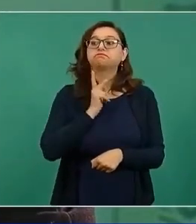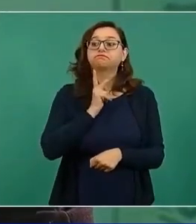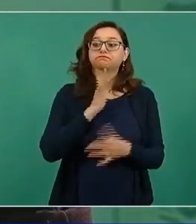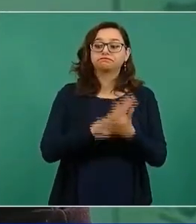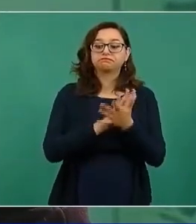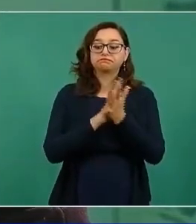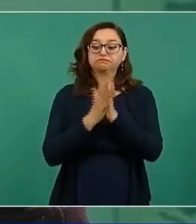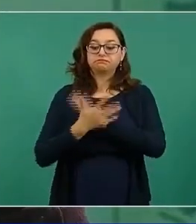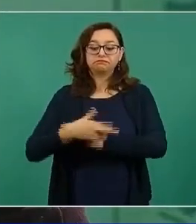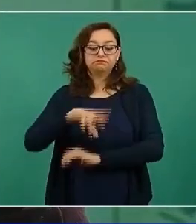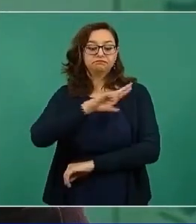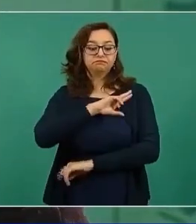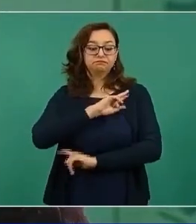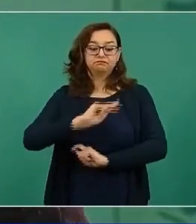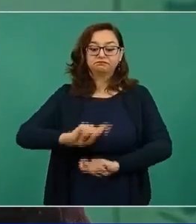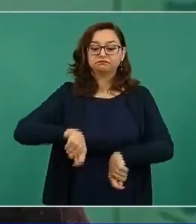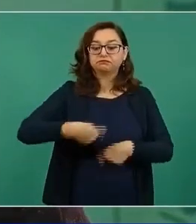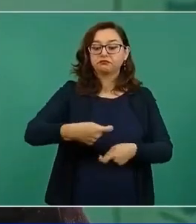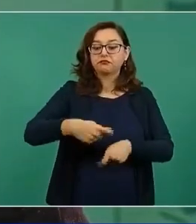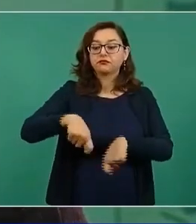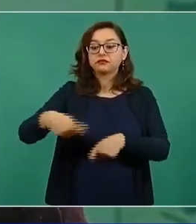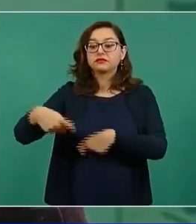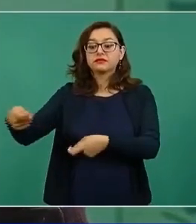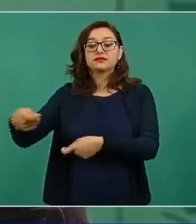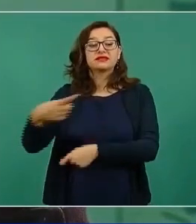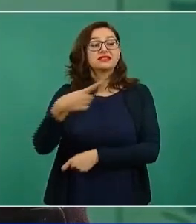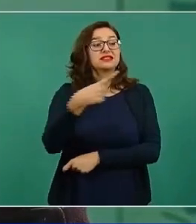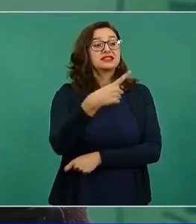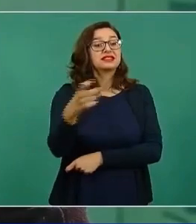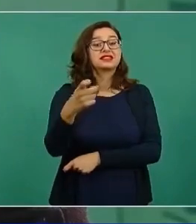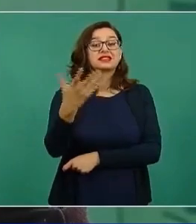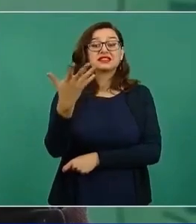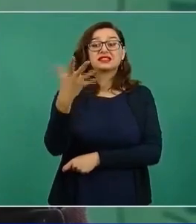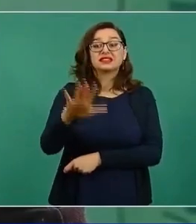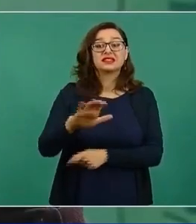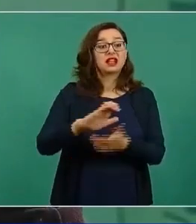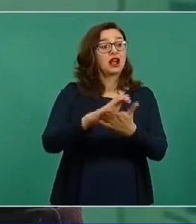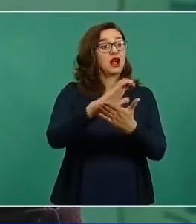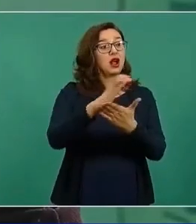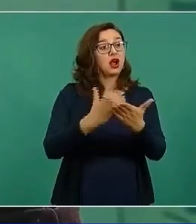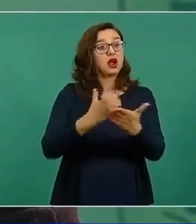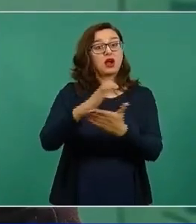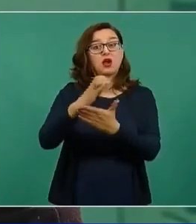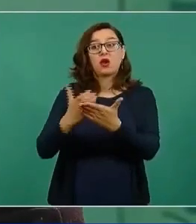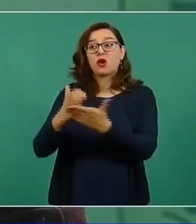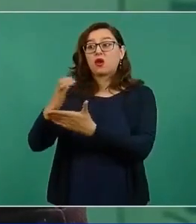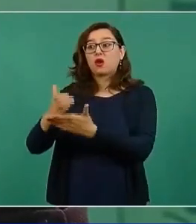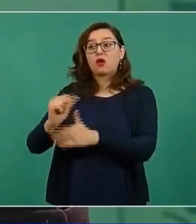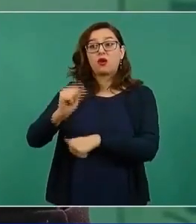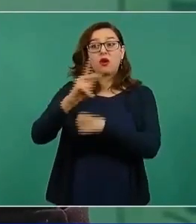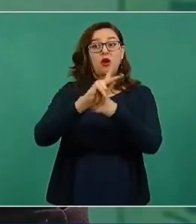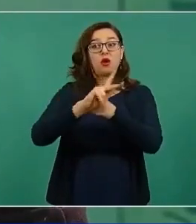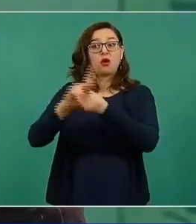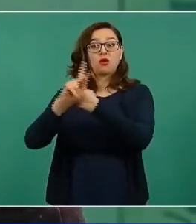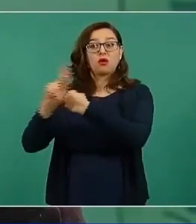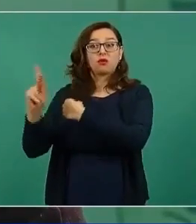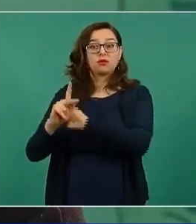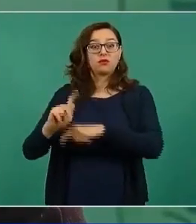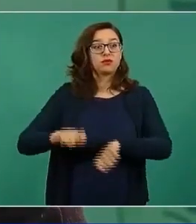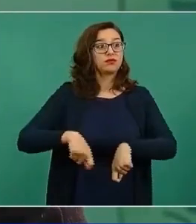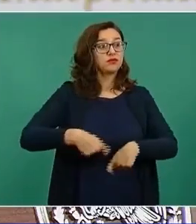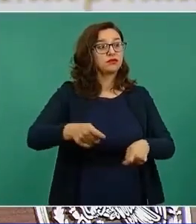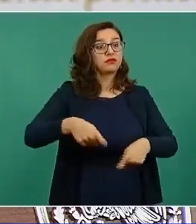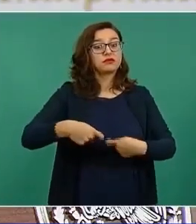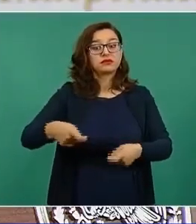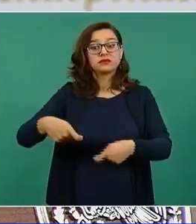110 contratos o concesiones a empresas extranjeras y nacionales